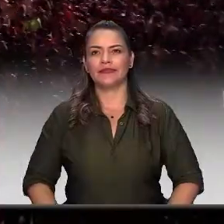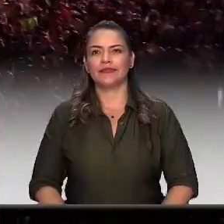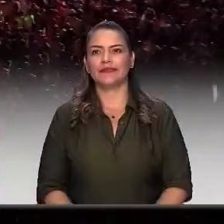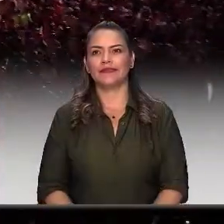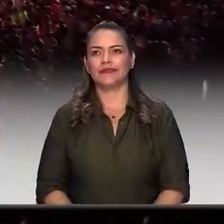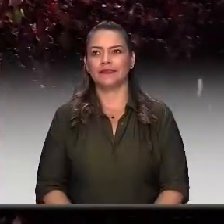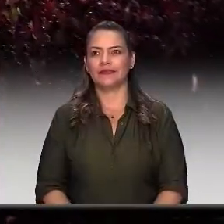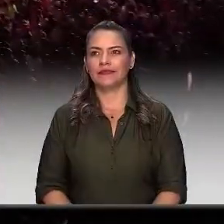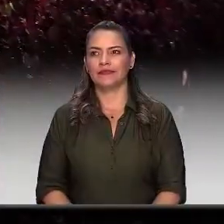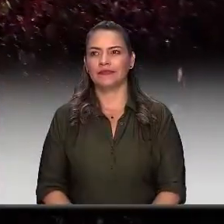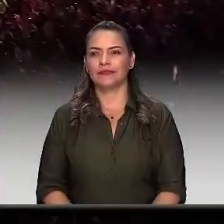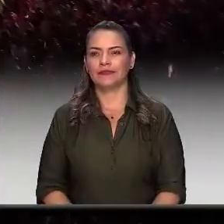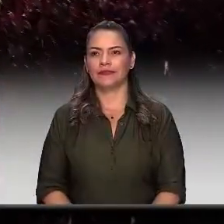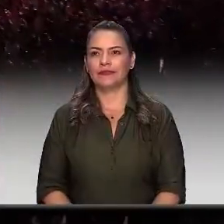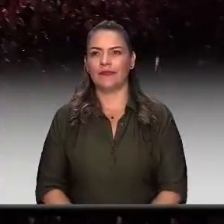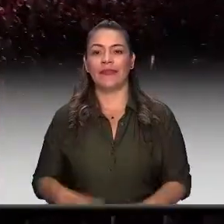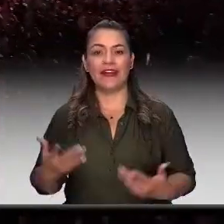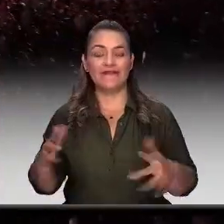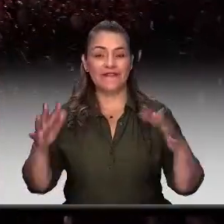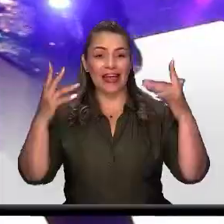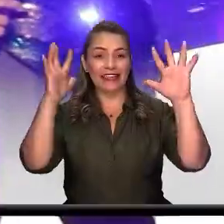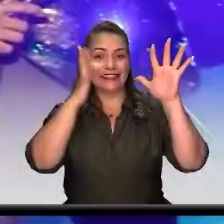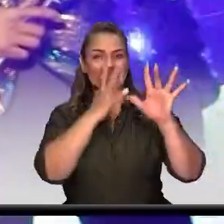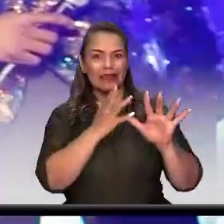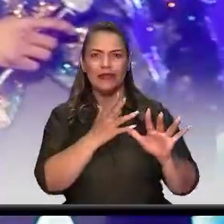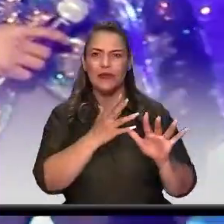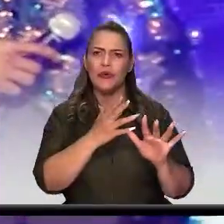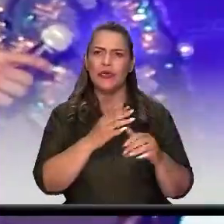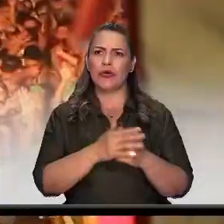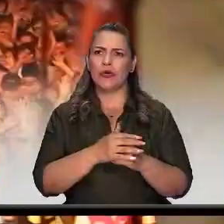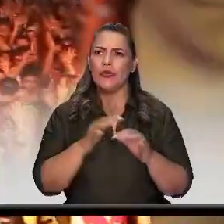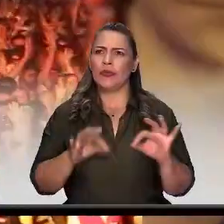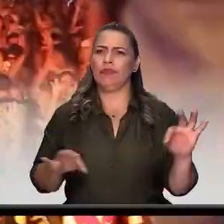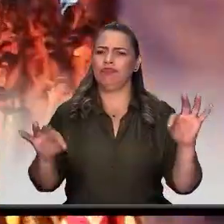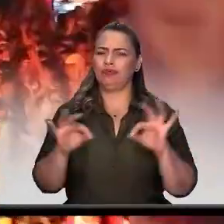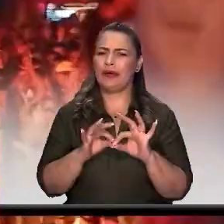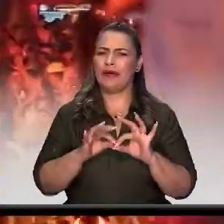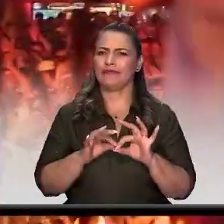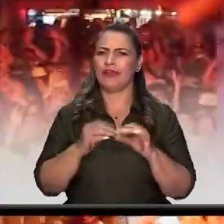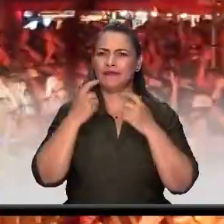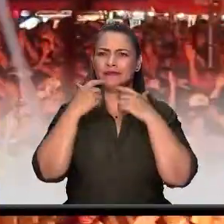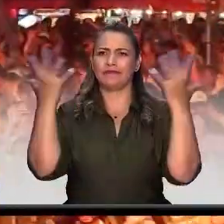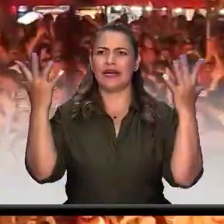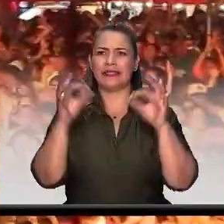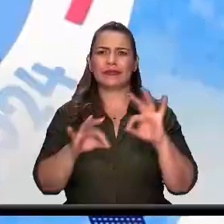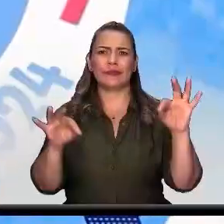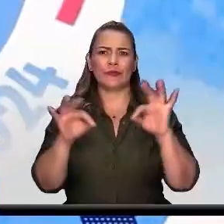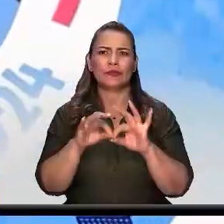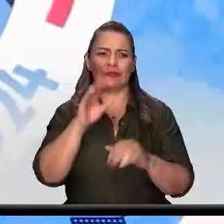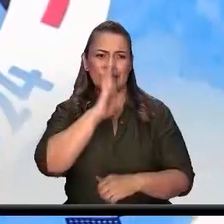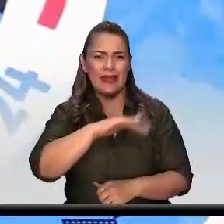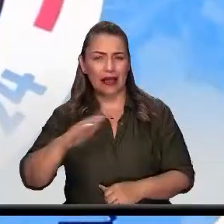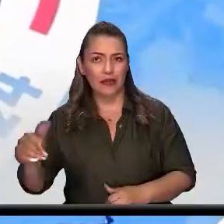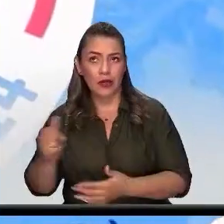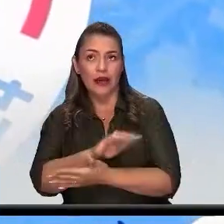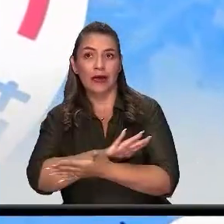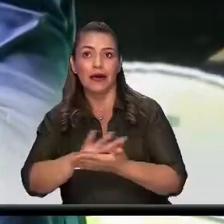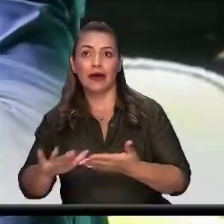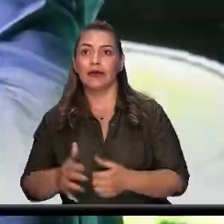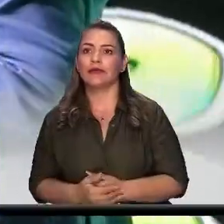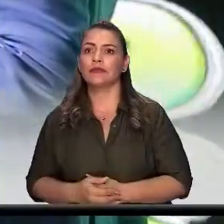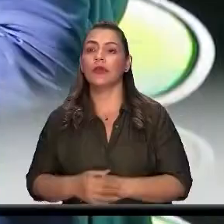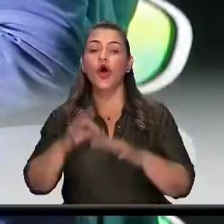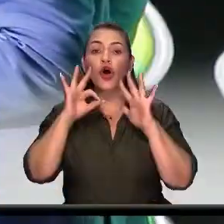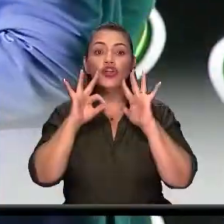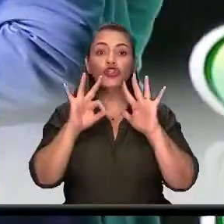las fiestas de Itagüí se consolidan como las festividades populares y gratuitas más importantes de Antioquia y es que con ocho días de